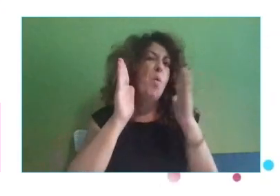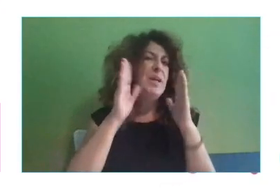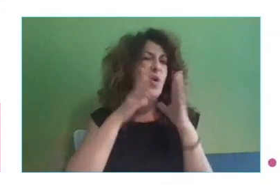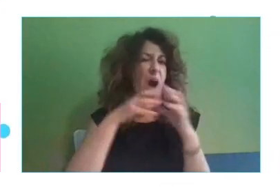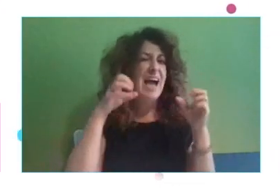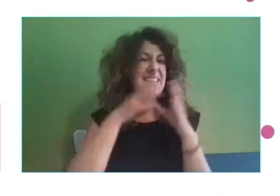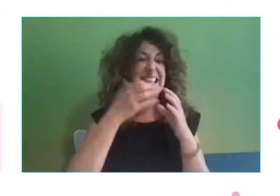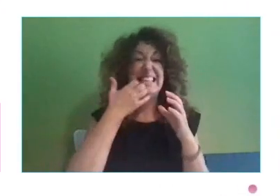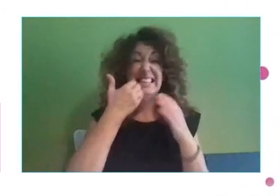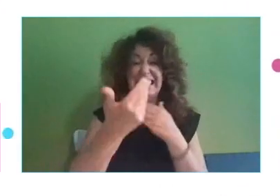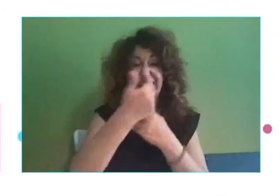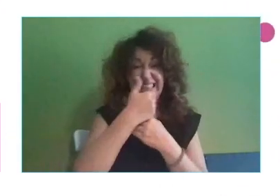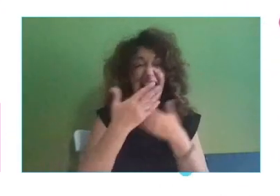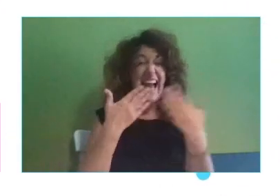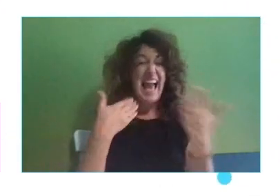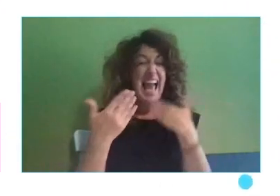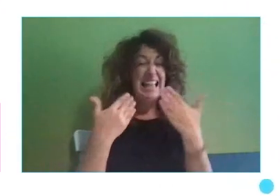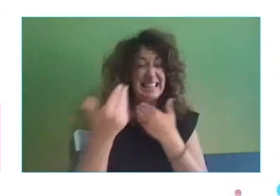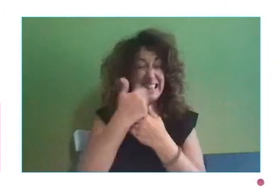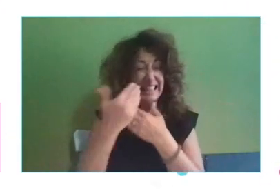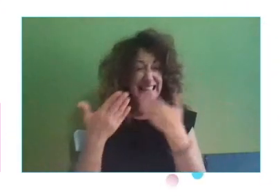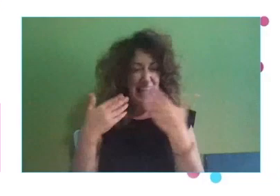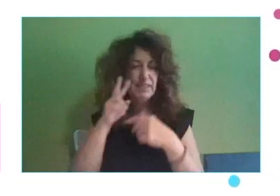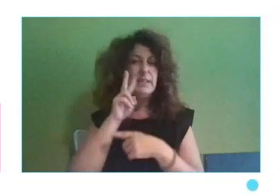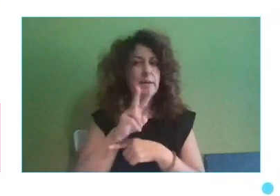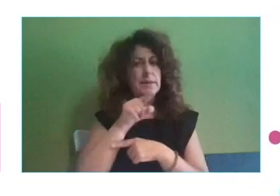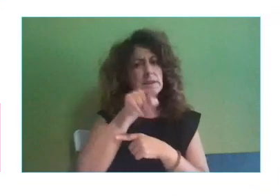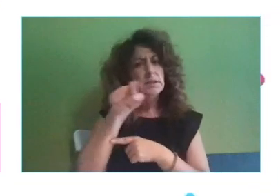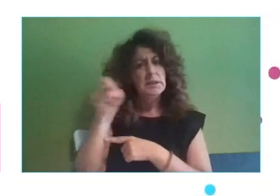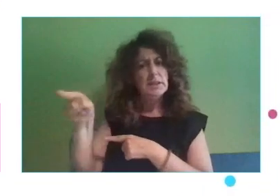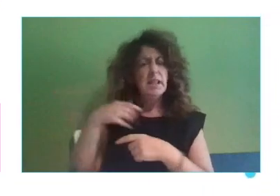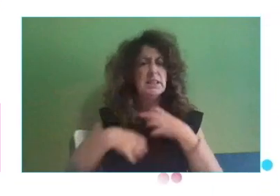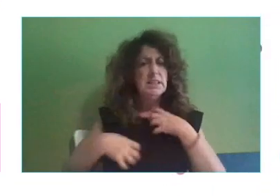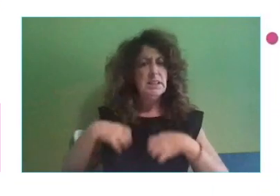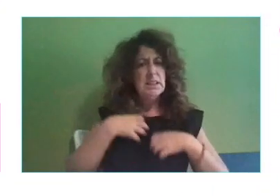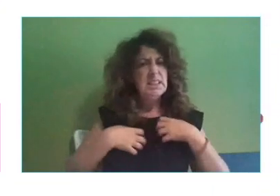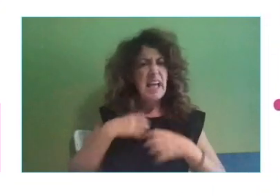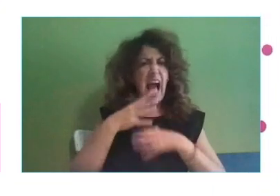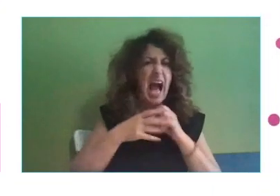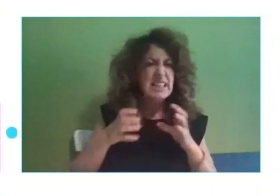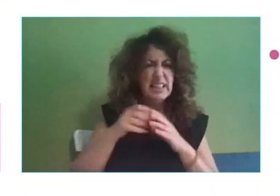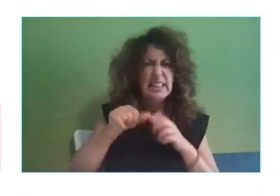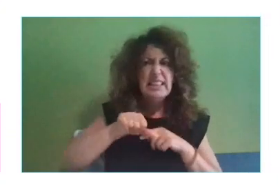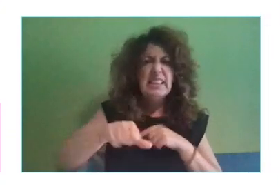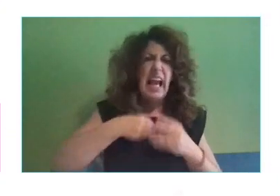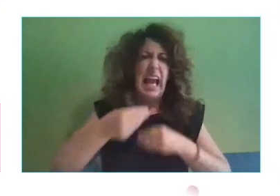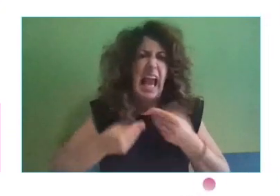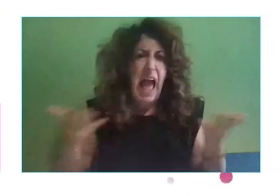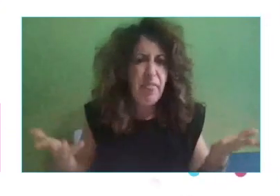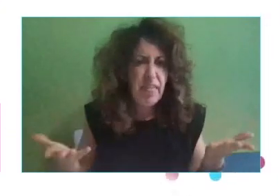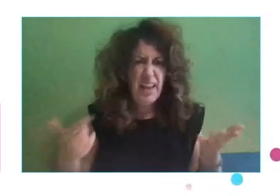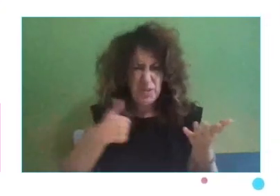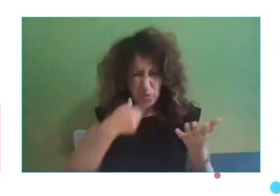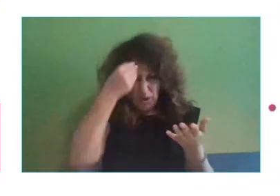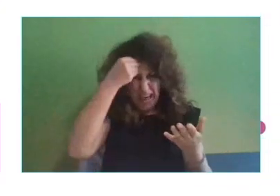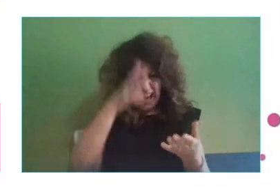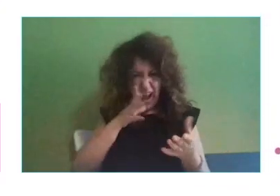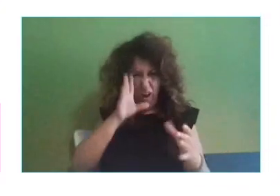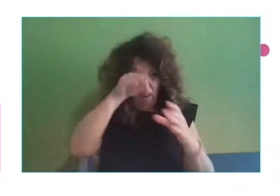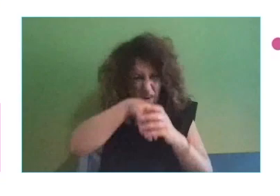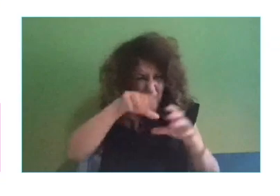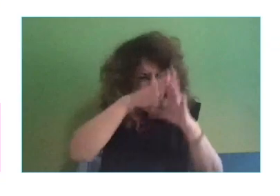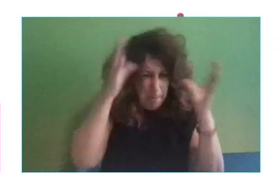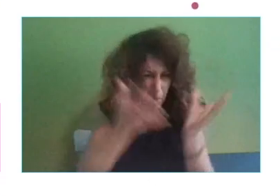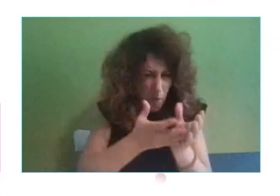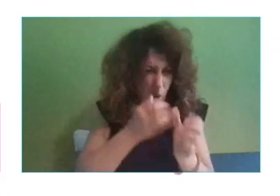veces a candidatos a nuestros programas, que son, ¿qué voy a hacer? ¿Qué va a ser de mí? ¿Tú crees que yo encajo en el mercado laboral si estudio esto? Esas son las